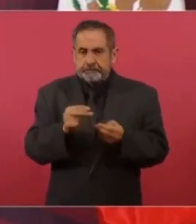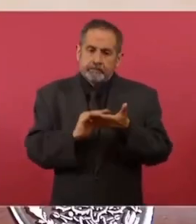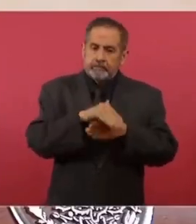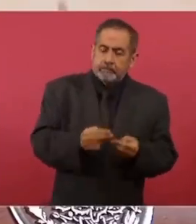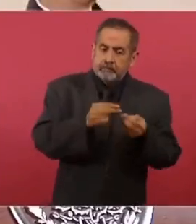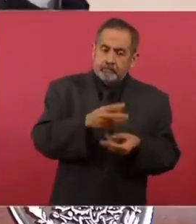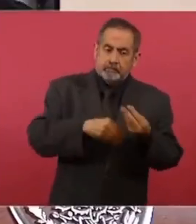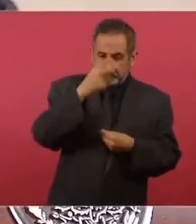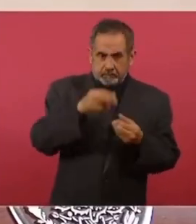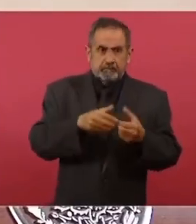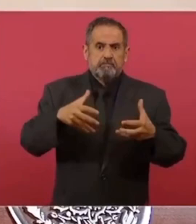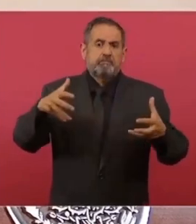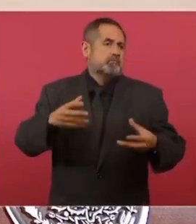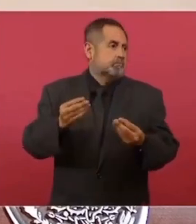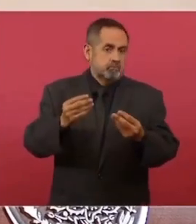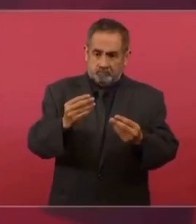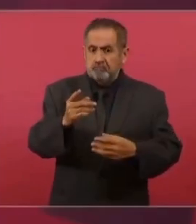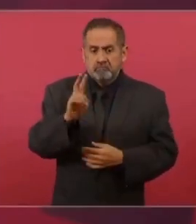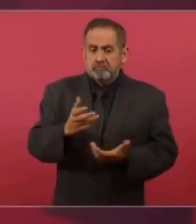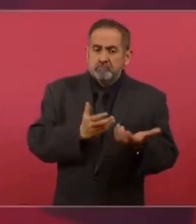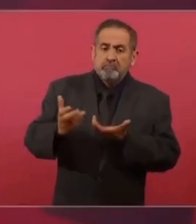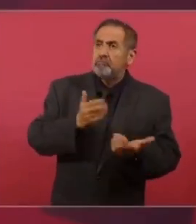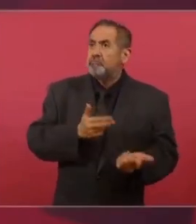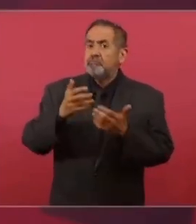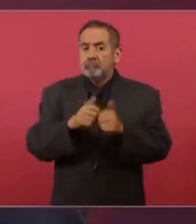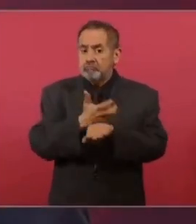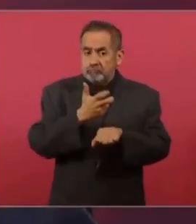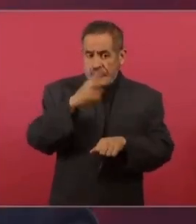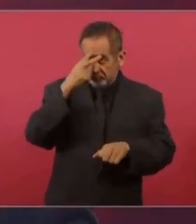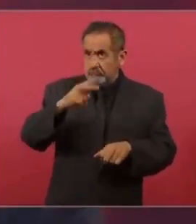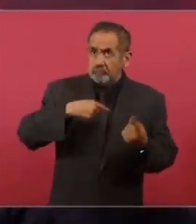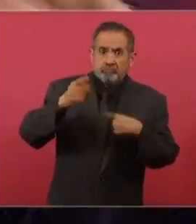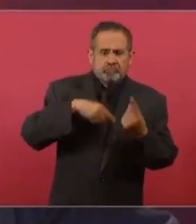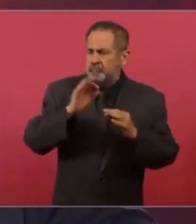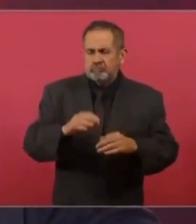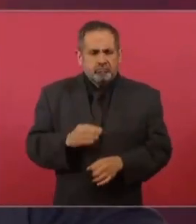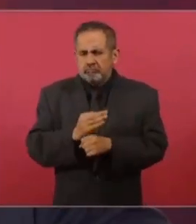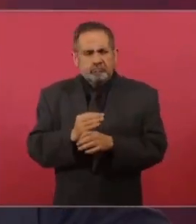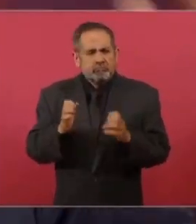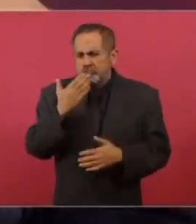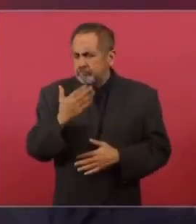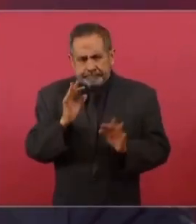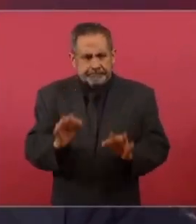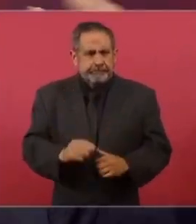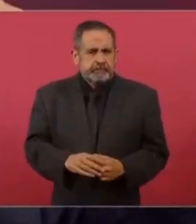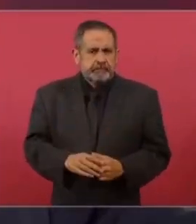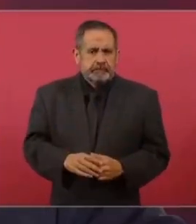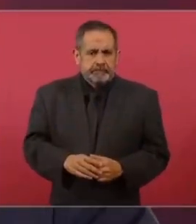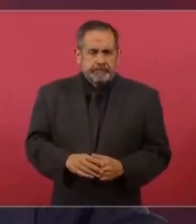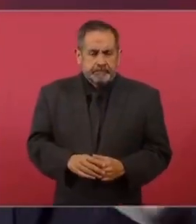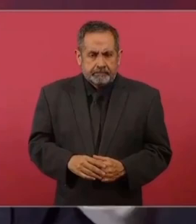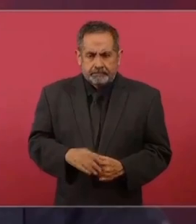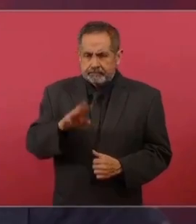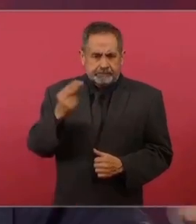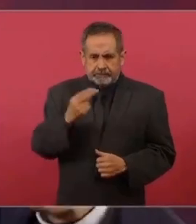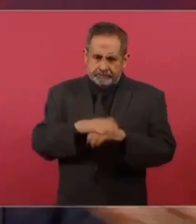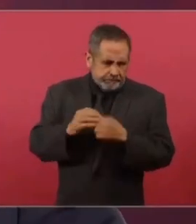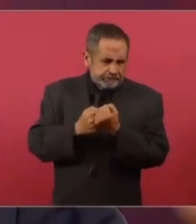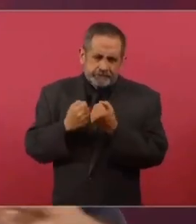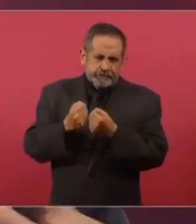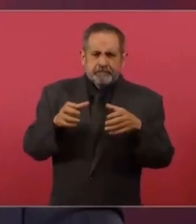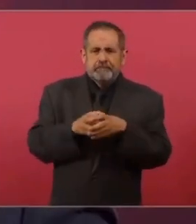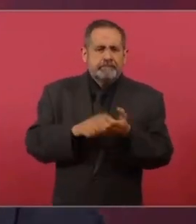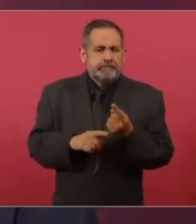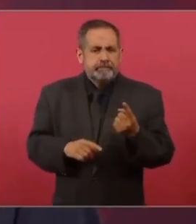México y está creciendo mucho el comercio con Estados Unidos. O sea, estamos bien y necesitamos fortalecer